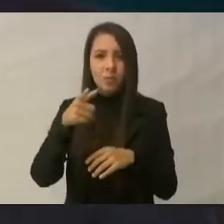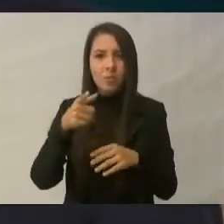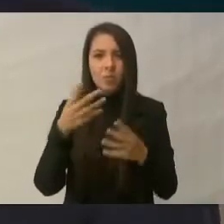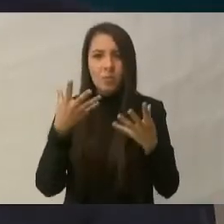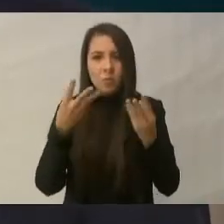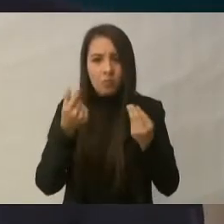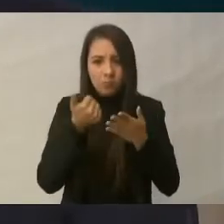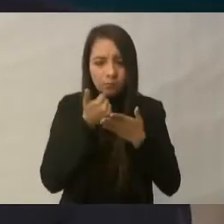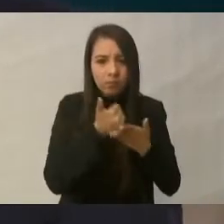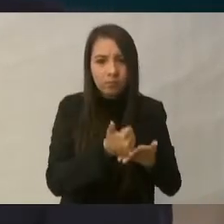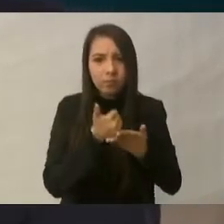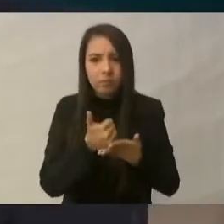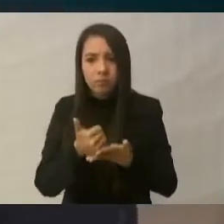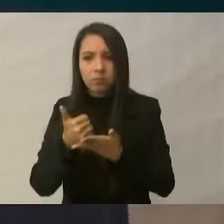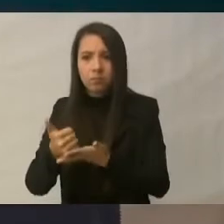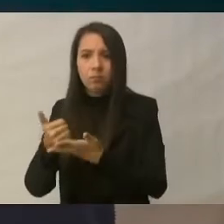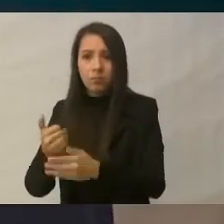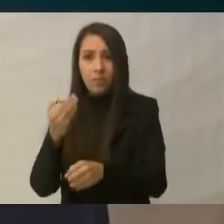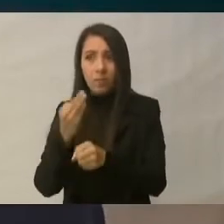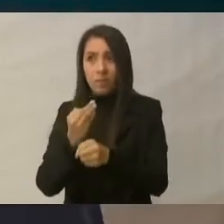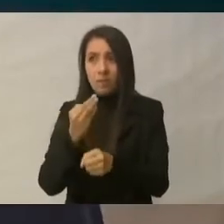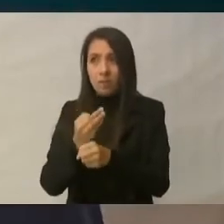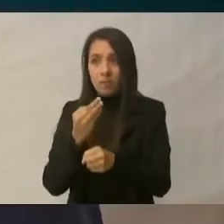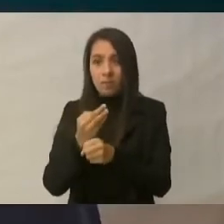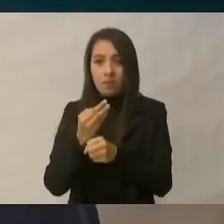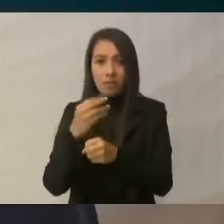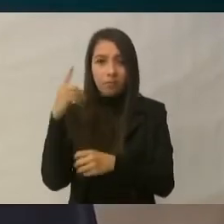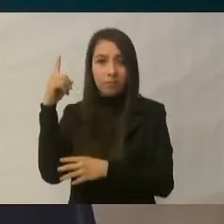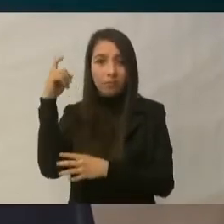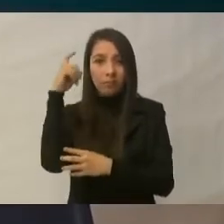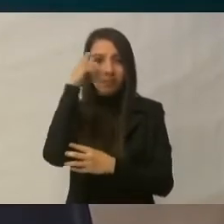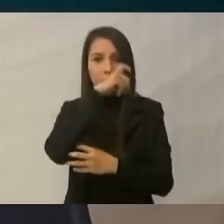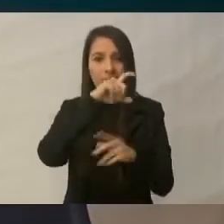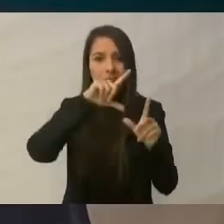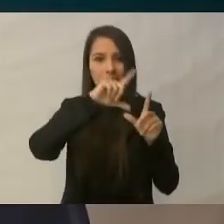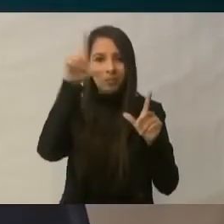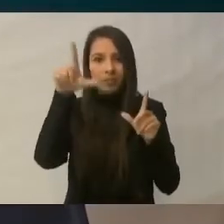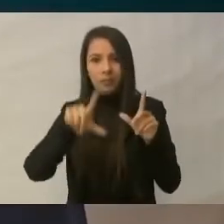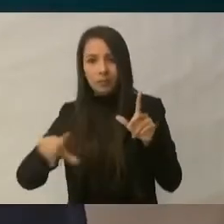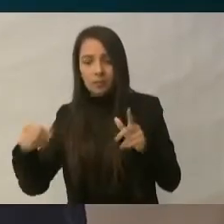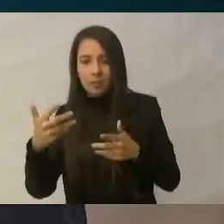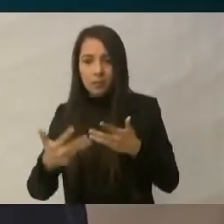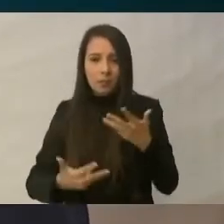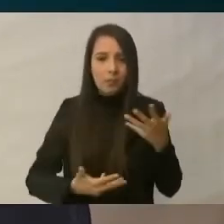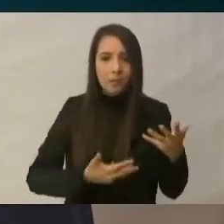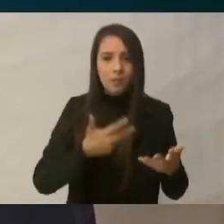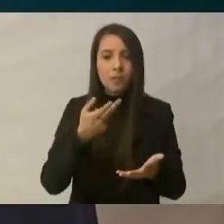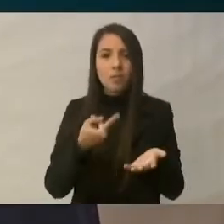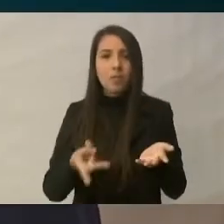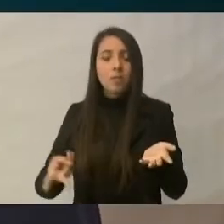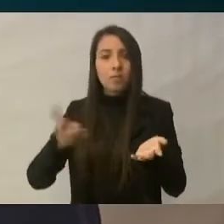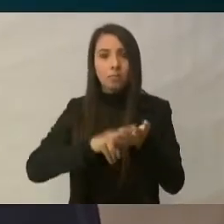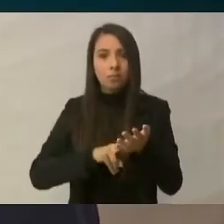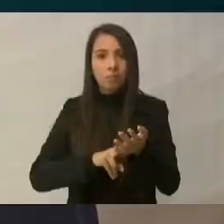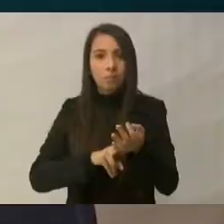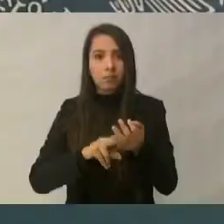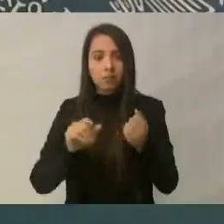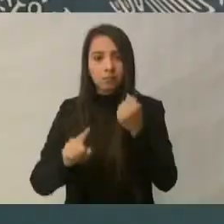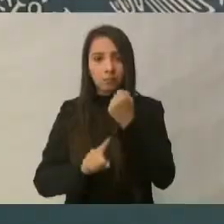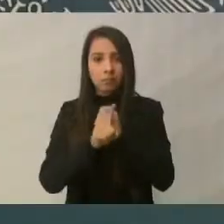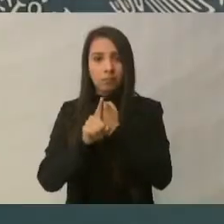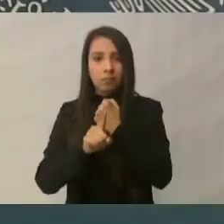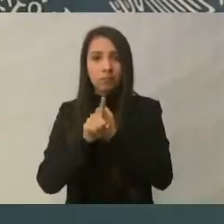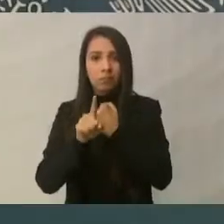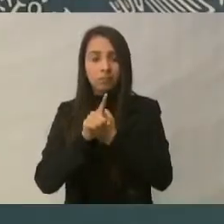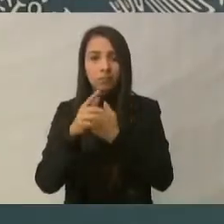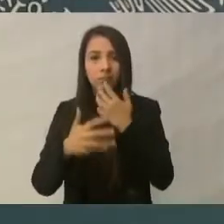en estos momentos difíciles que el país está enfrentando una doble crisis. La